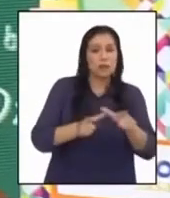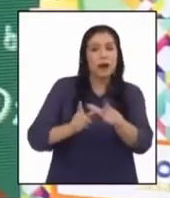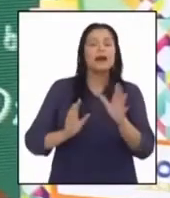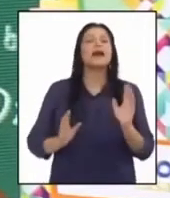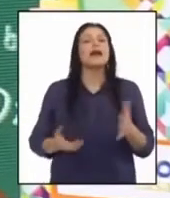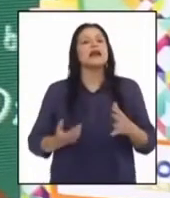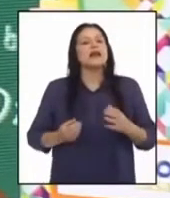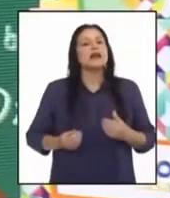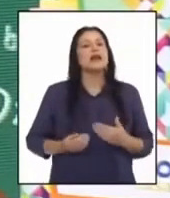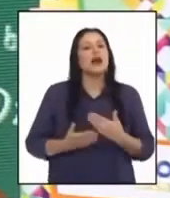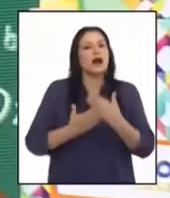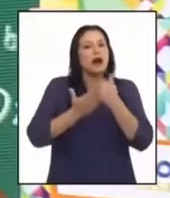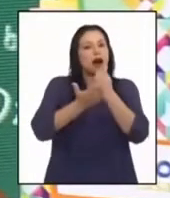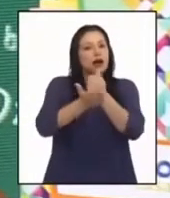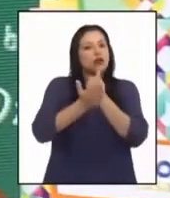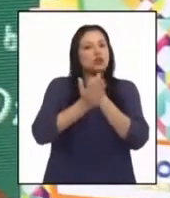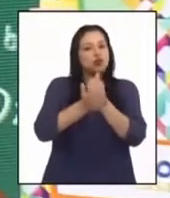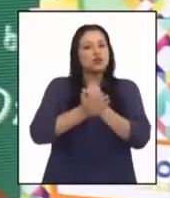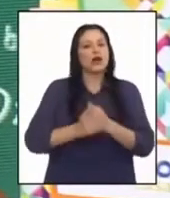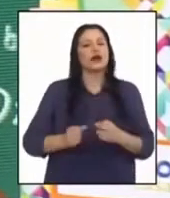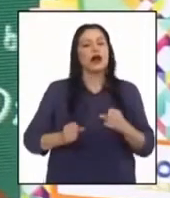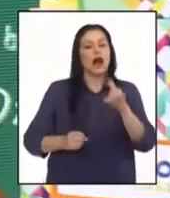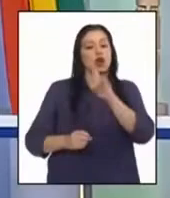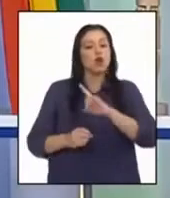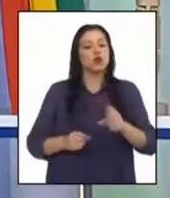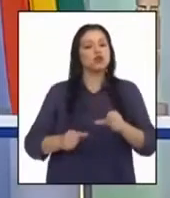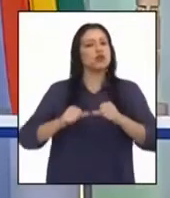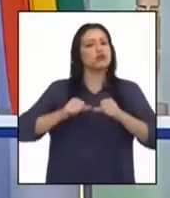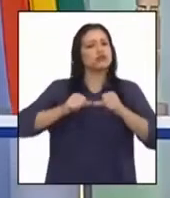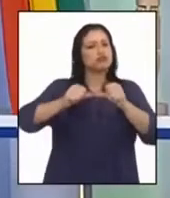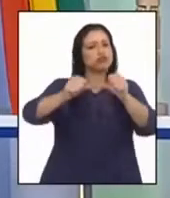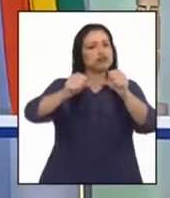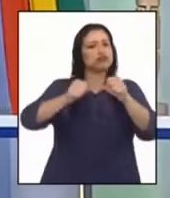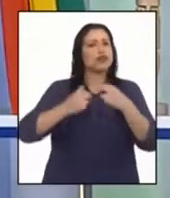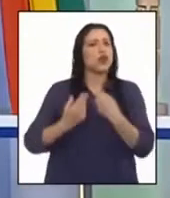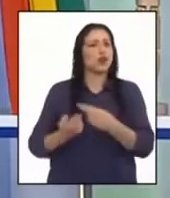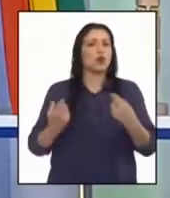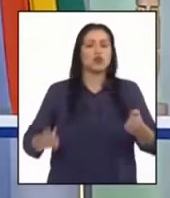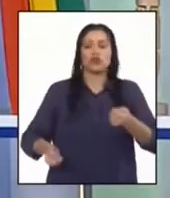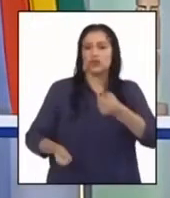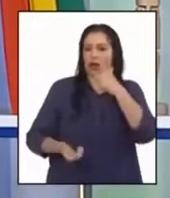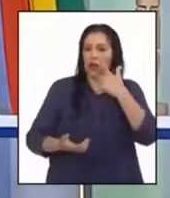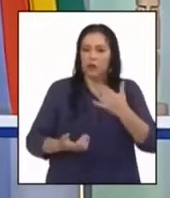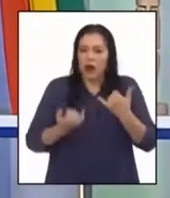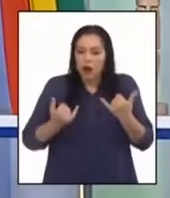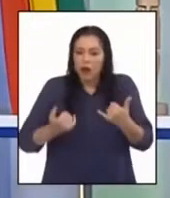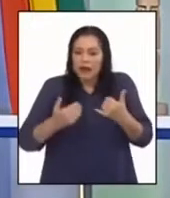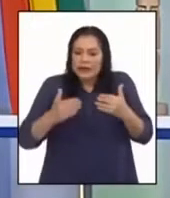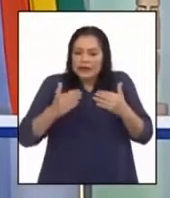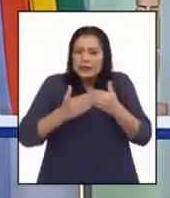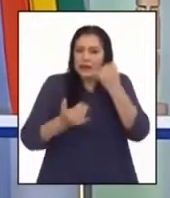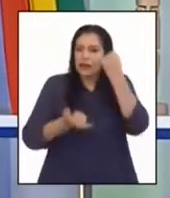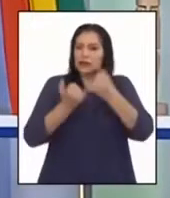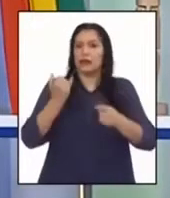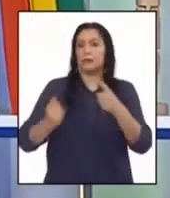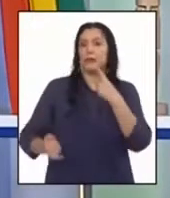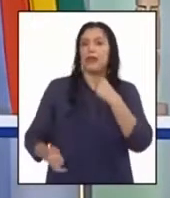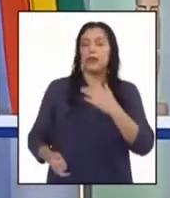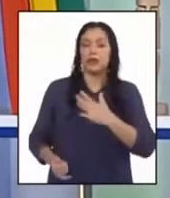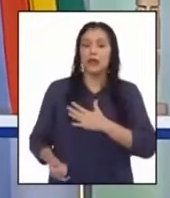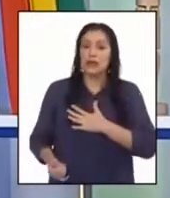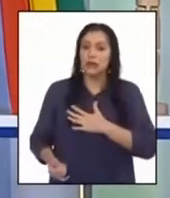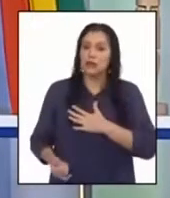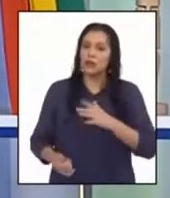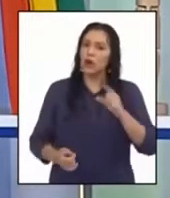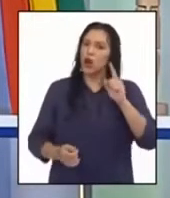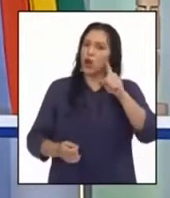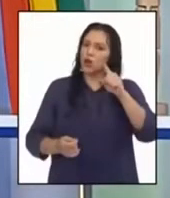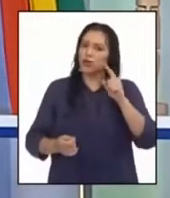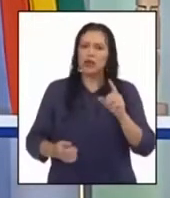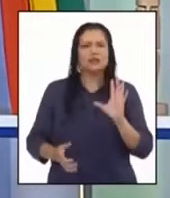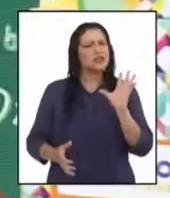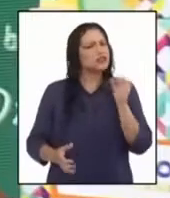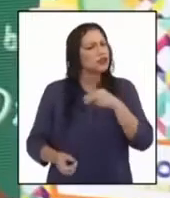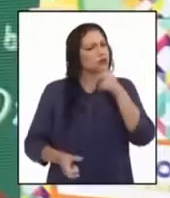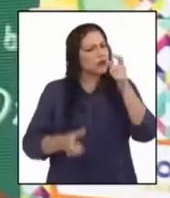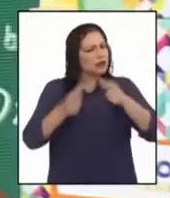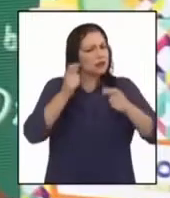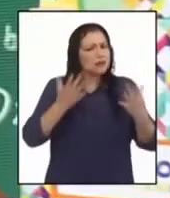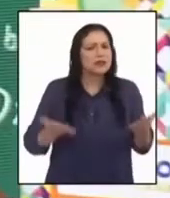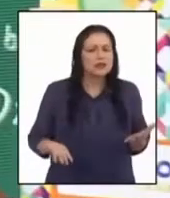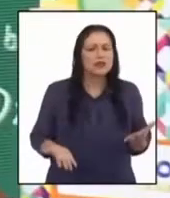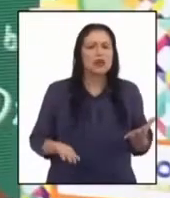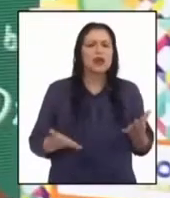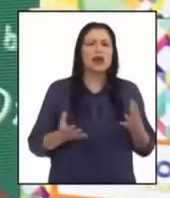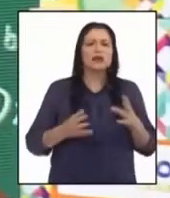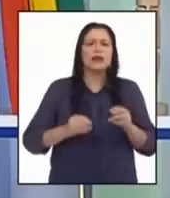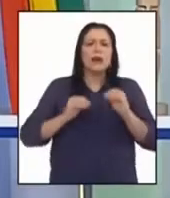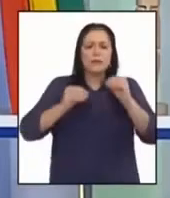manera al uso sostenible de los recursos hídricos. Justamente ahora que están terminando la secundaria deben ustedes y debemos todos poner en práctica